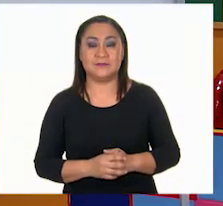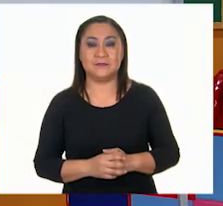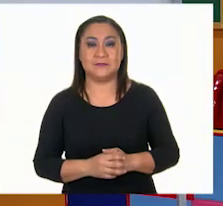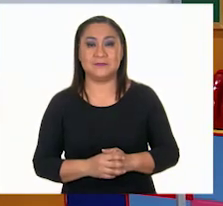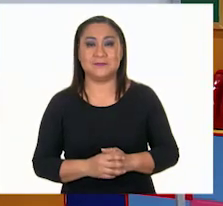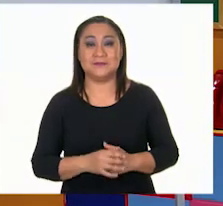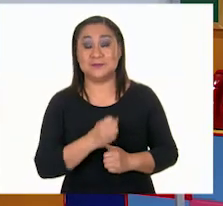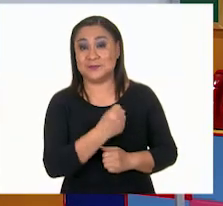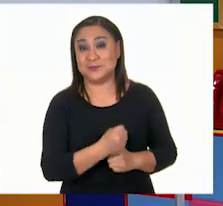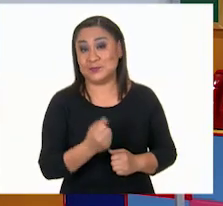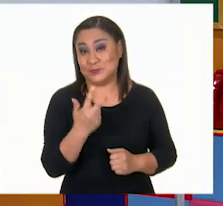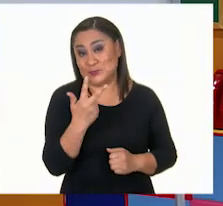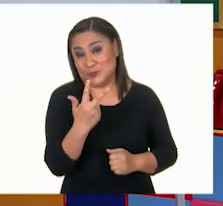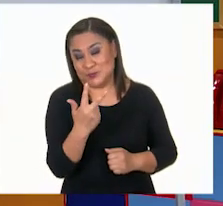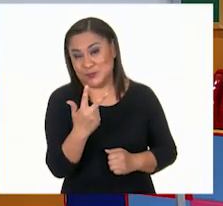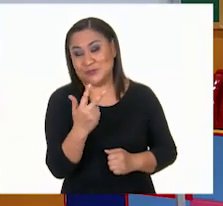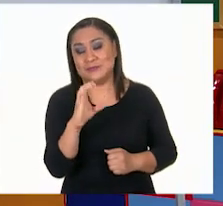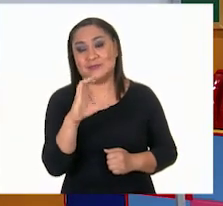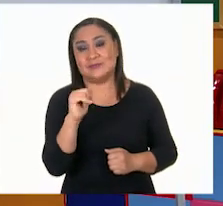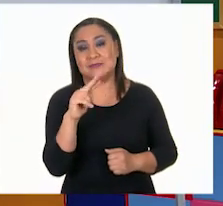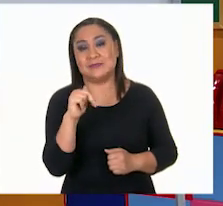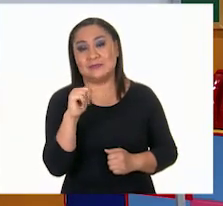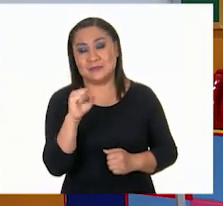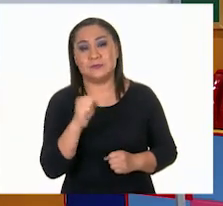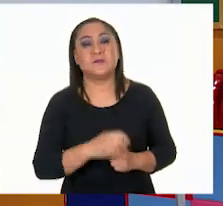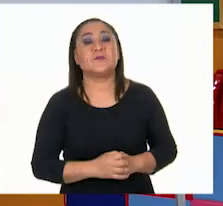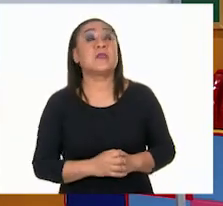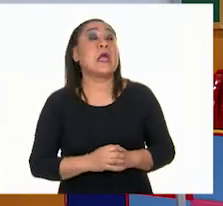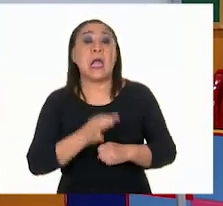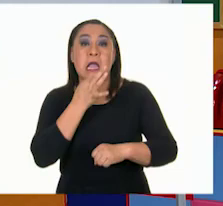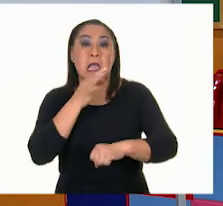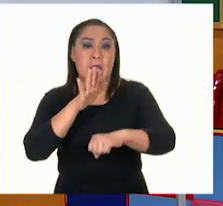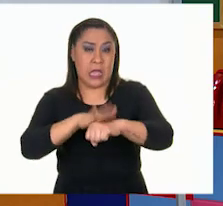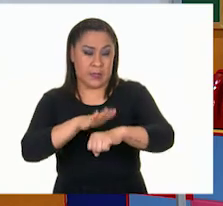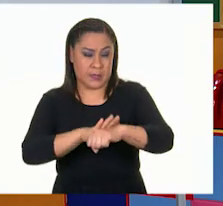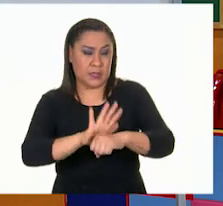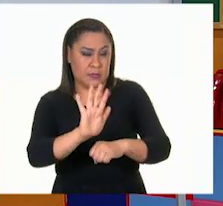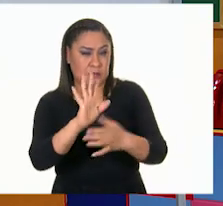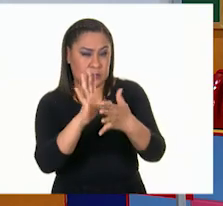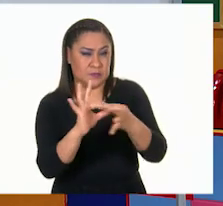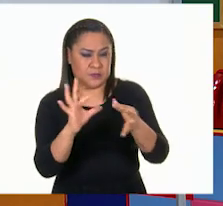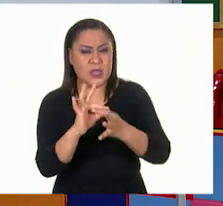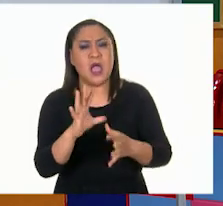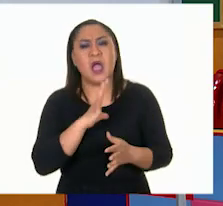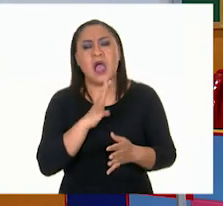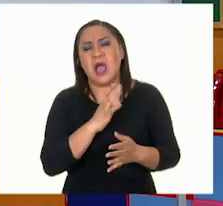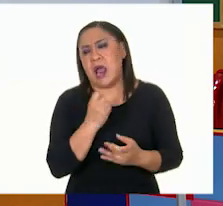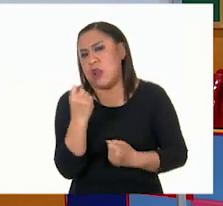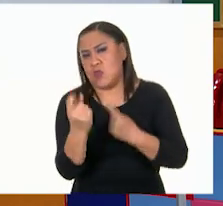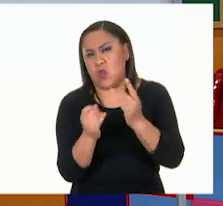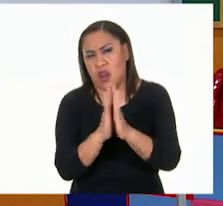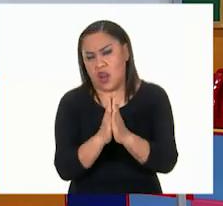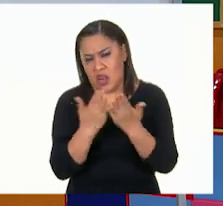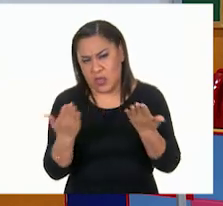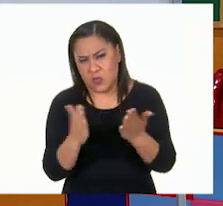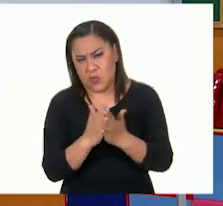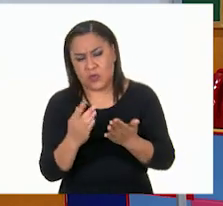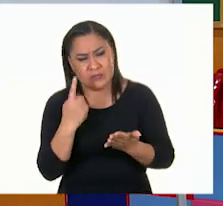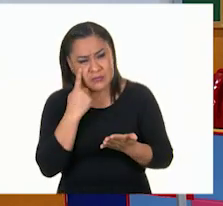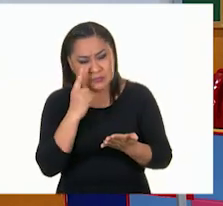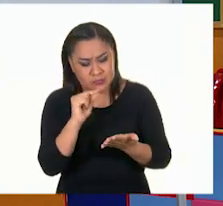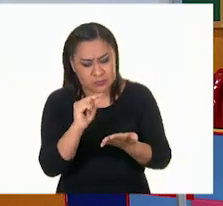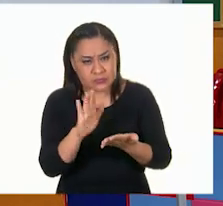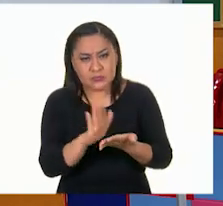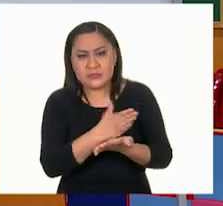Ocho caras en forma de triángulo. Esto no es más que hacer un poco la aclaración, Eris, porque en algunos libros vienen separadas las